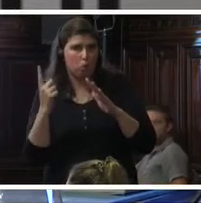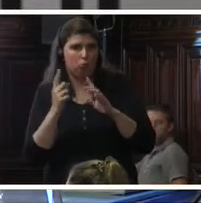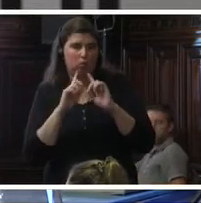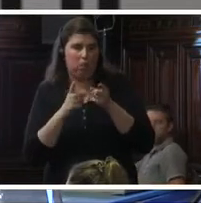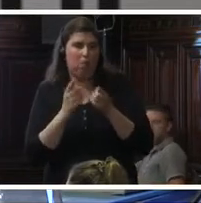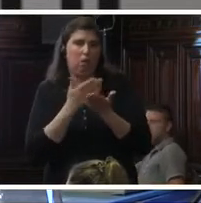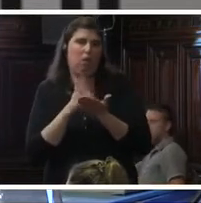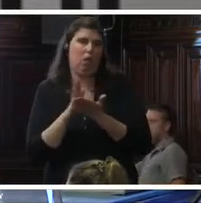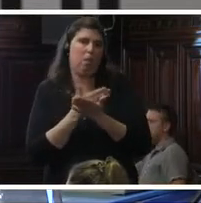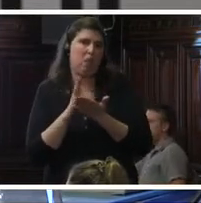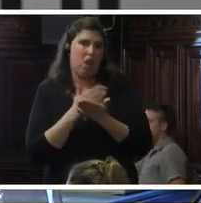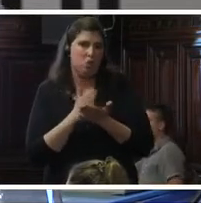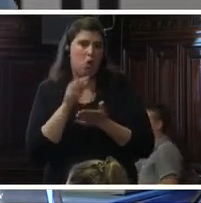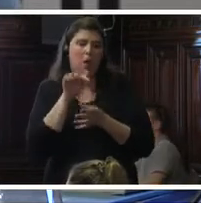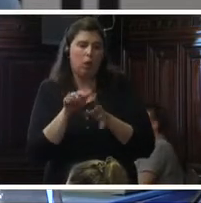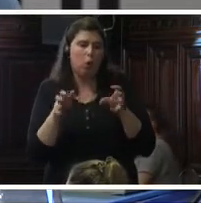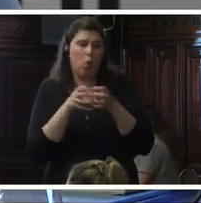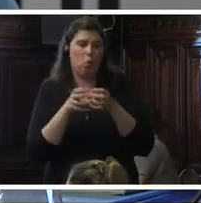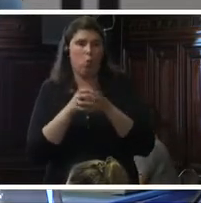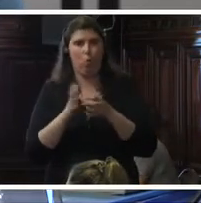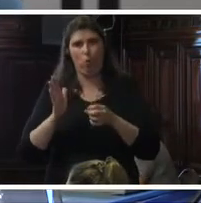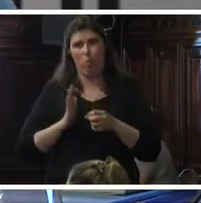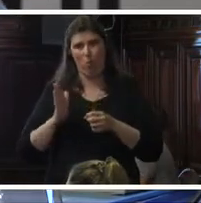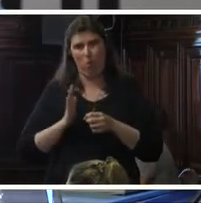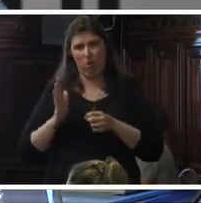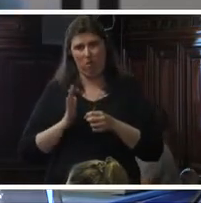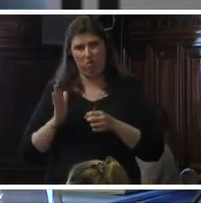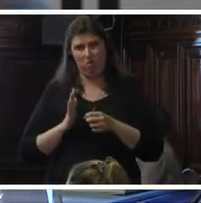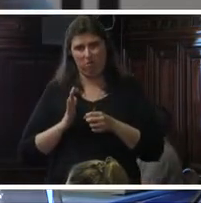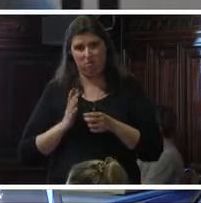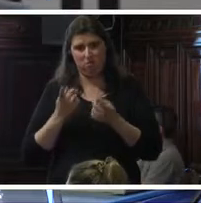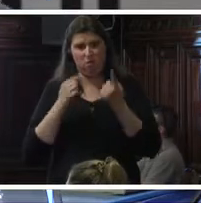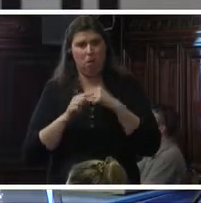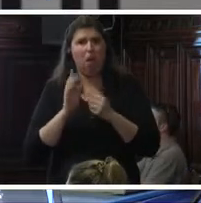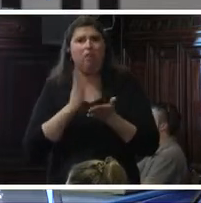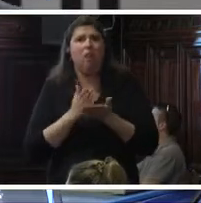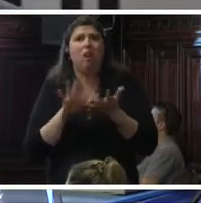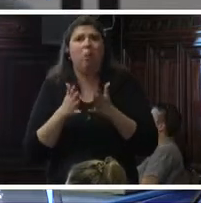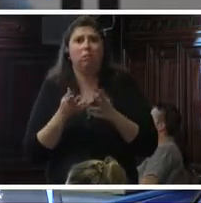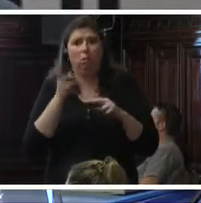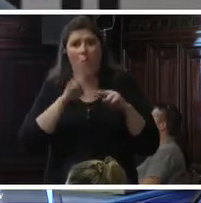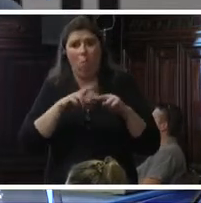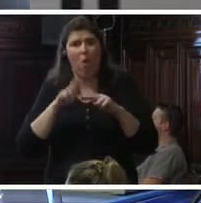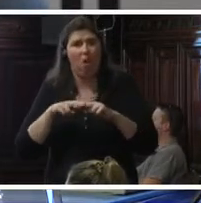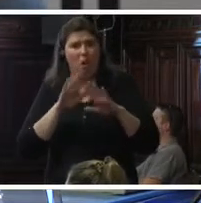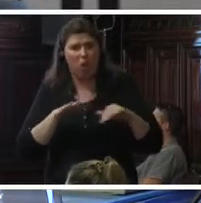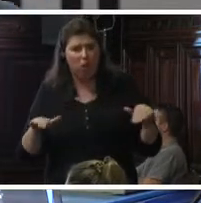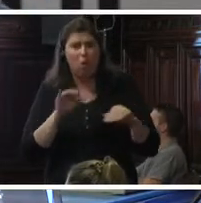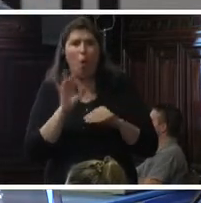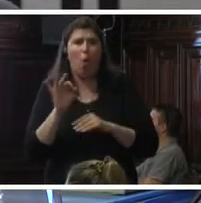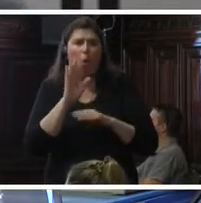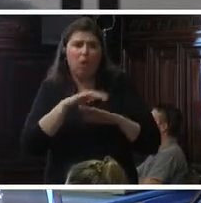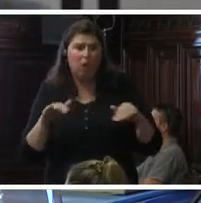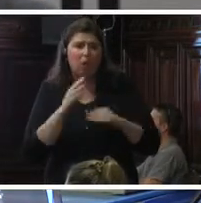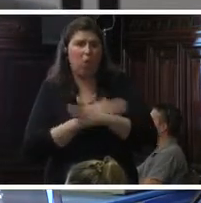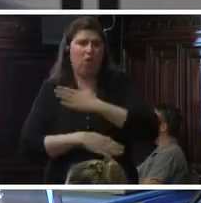discriminación para estos grupos. Que al final, bueno, se mueren los niños, pues, y quedan los niños con discapacidad